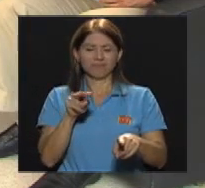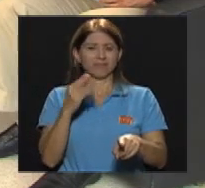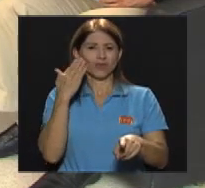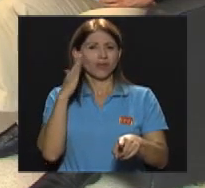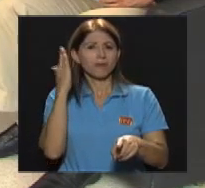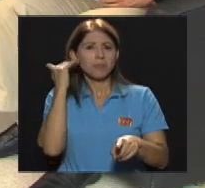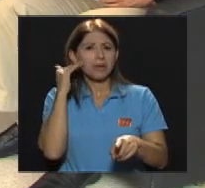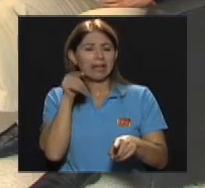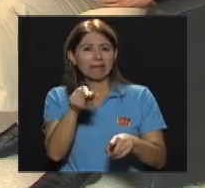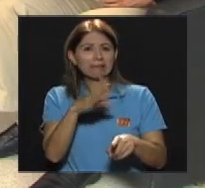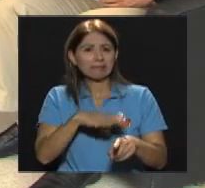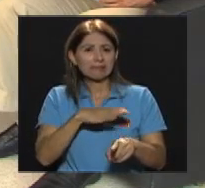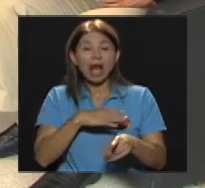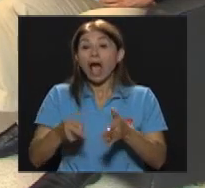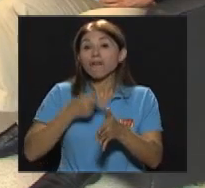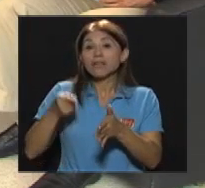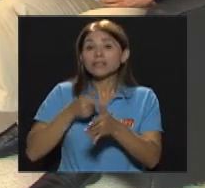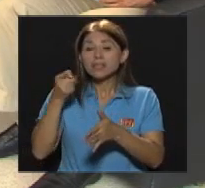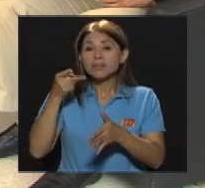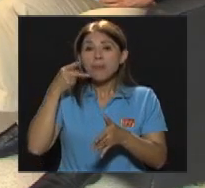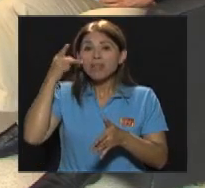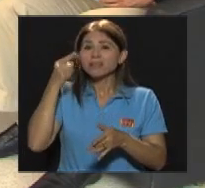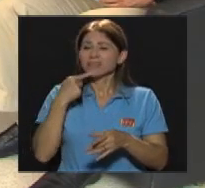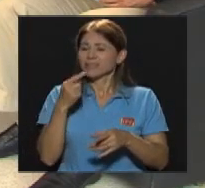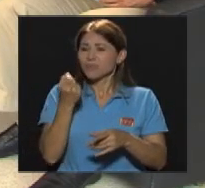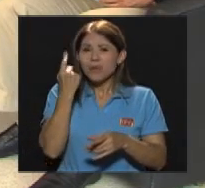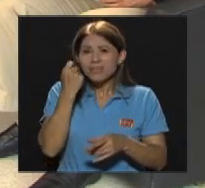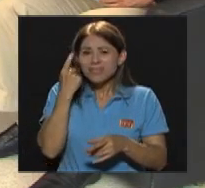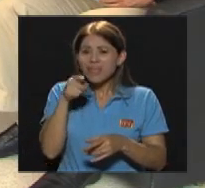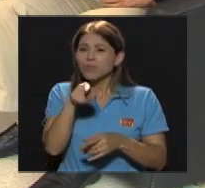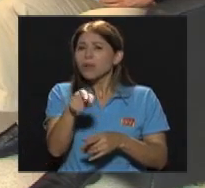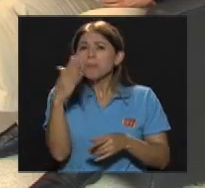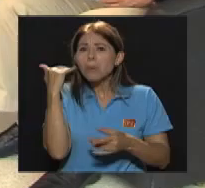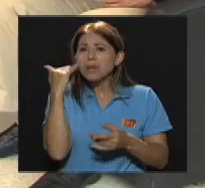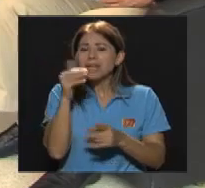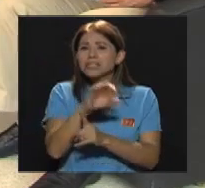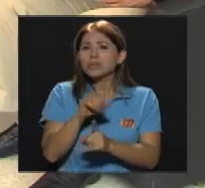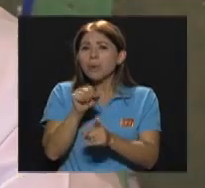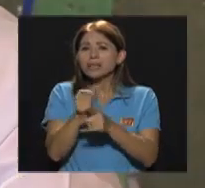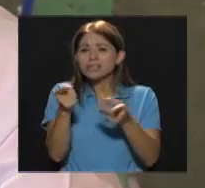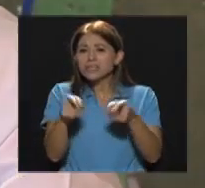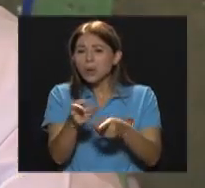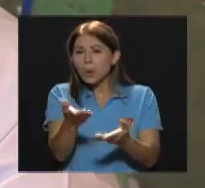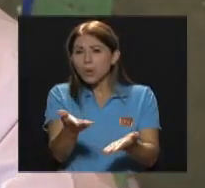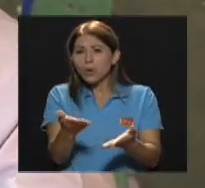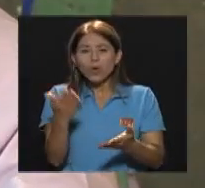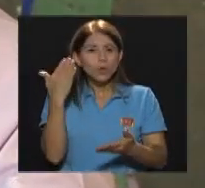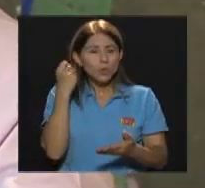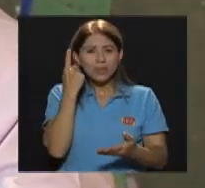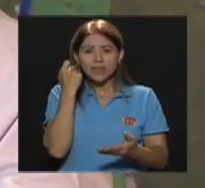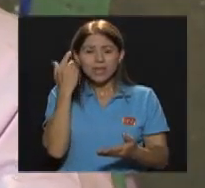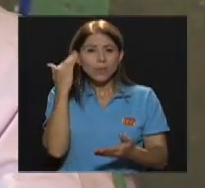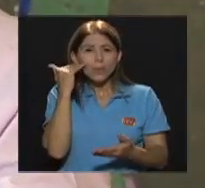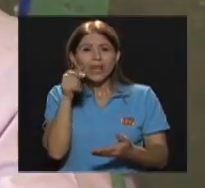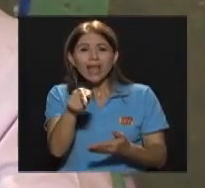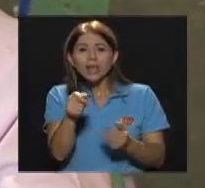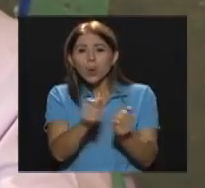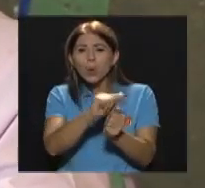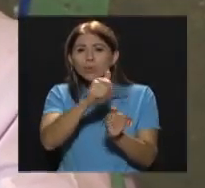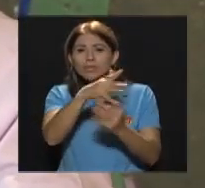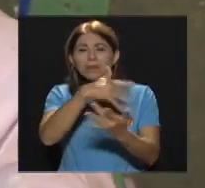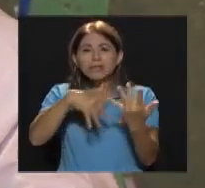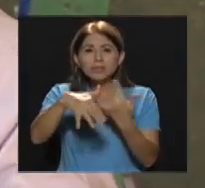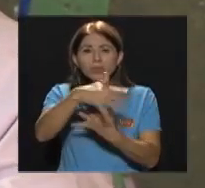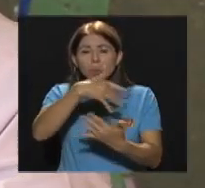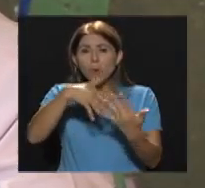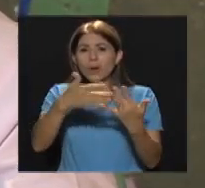O tal Situación Cuando está En una fiesta O cuando está En conjunto Con otros niños Y nos hemos ido Dando cuenta De qué son los